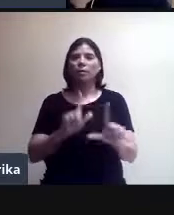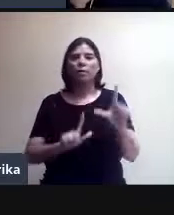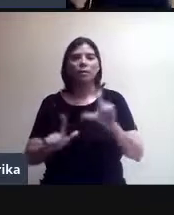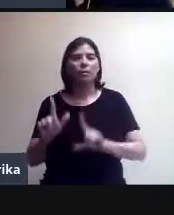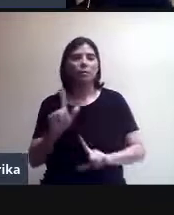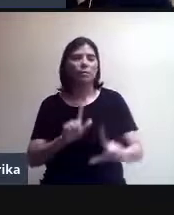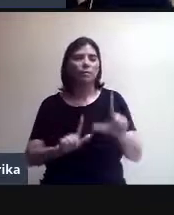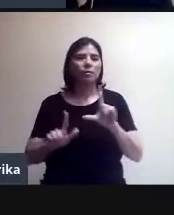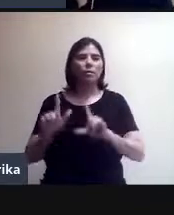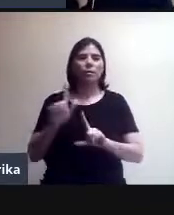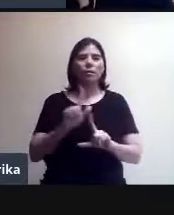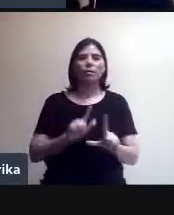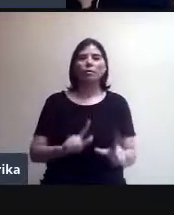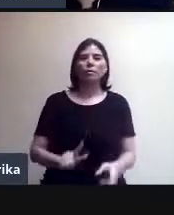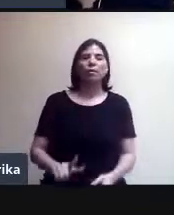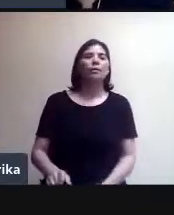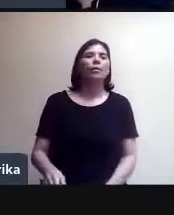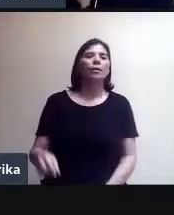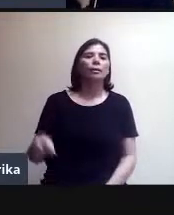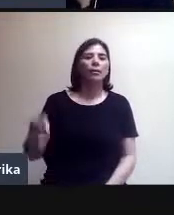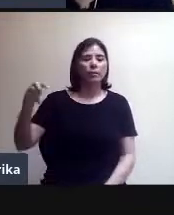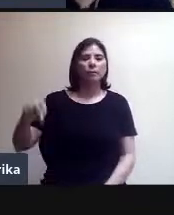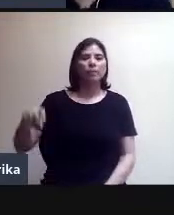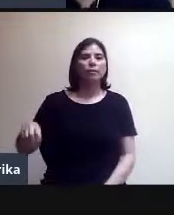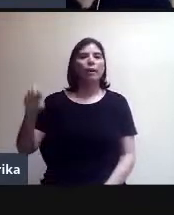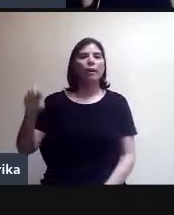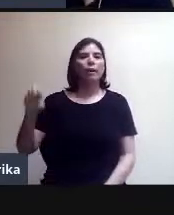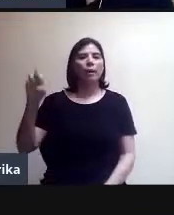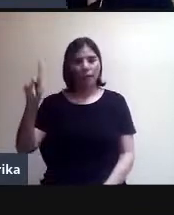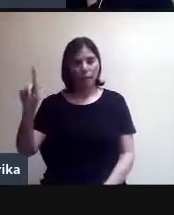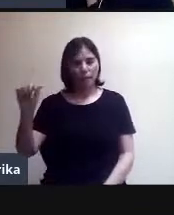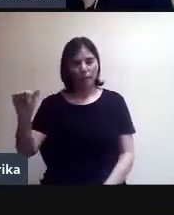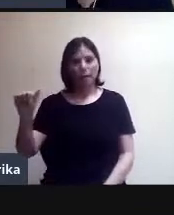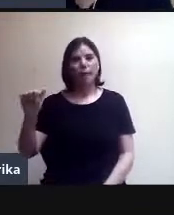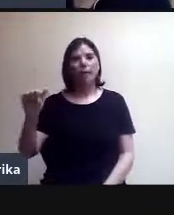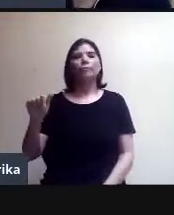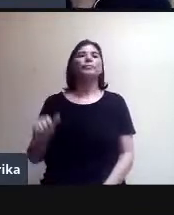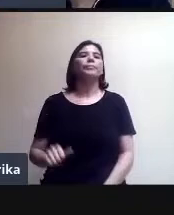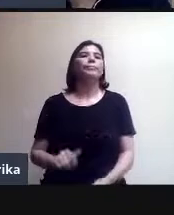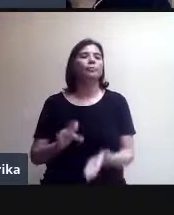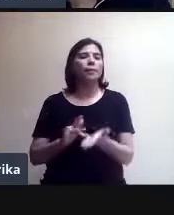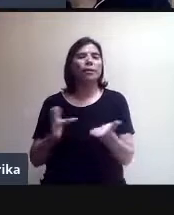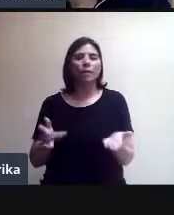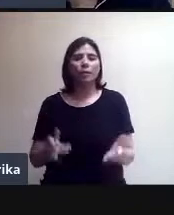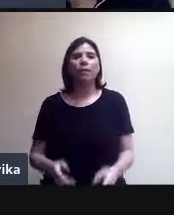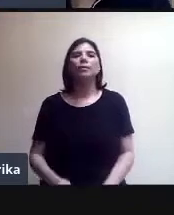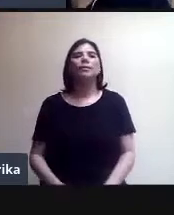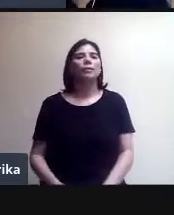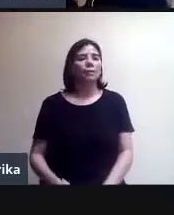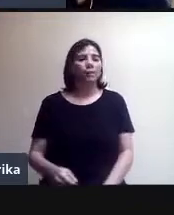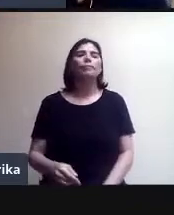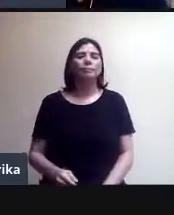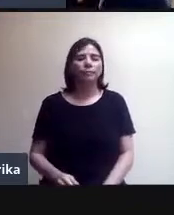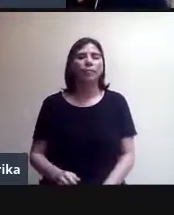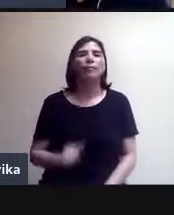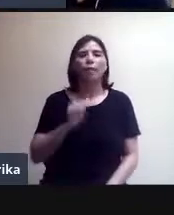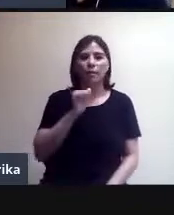Mexicanos, la maestra Erika Díaz. Muchísimas gracias por su interpretación en tiempo real.